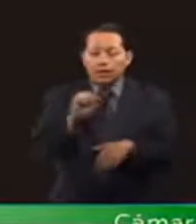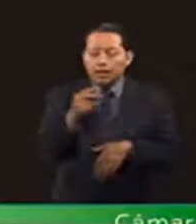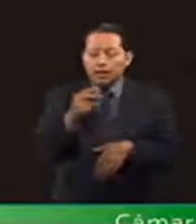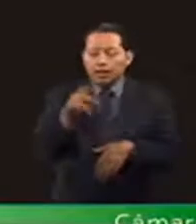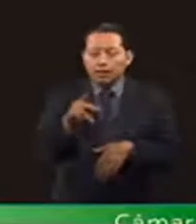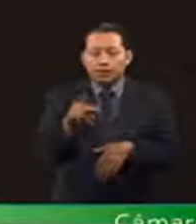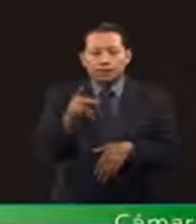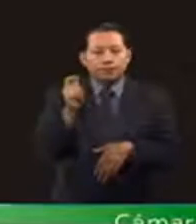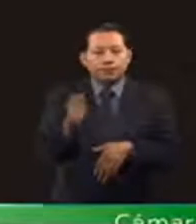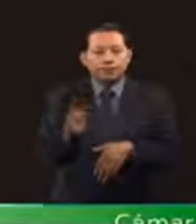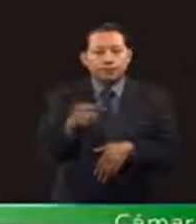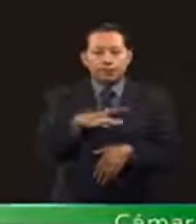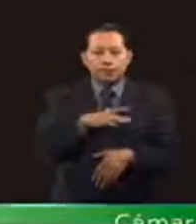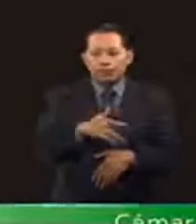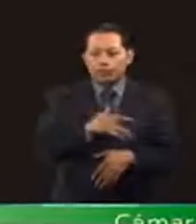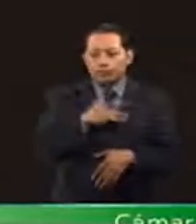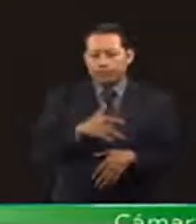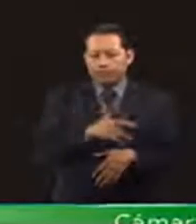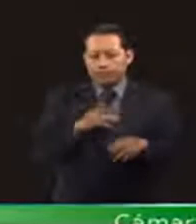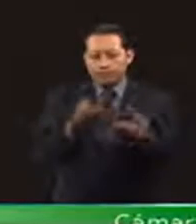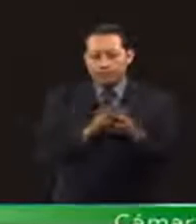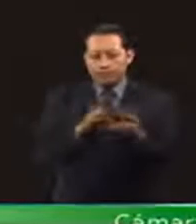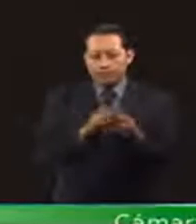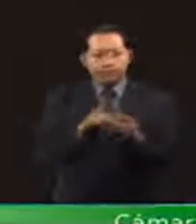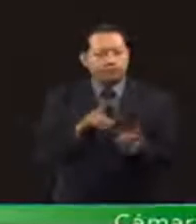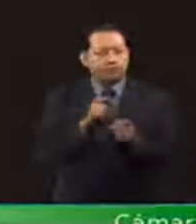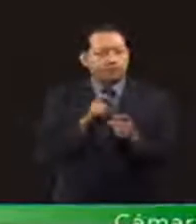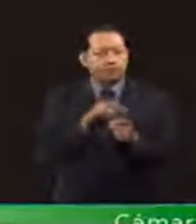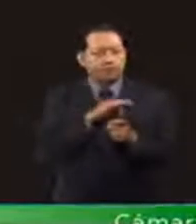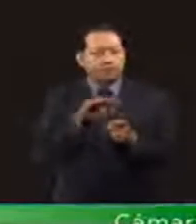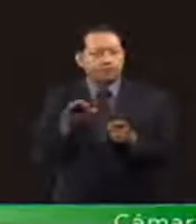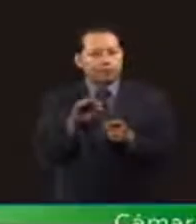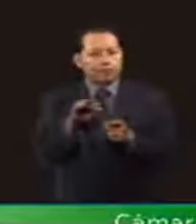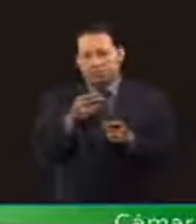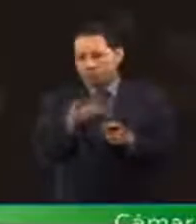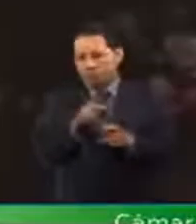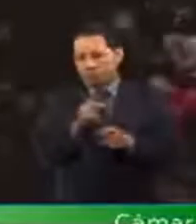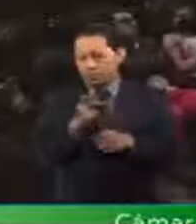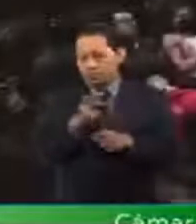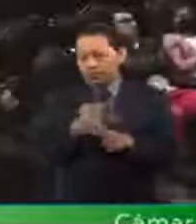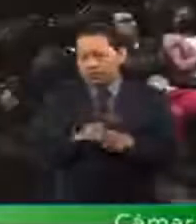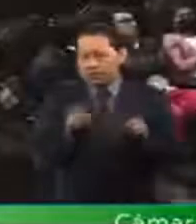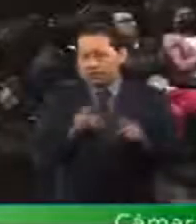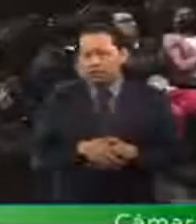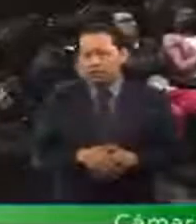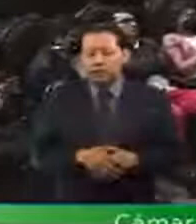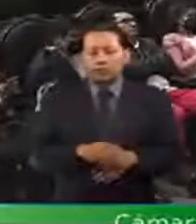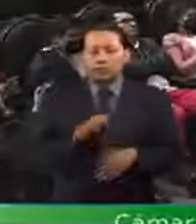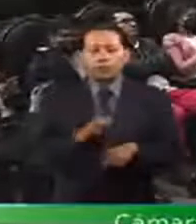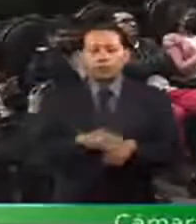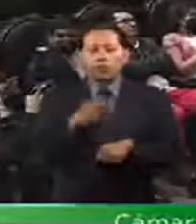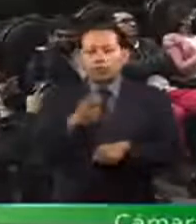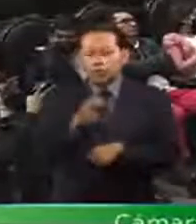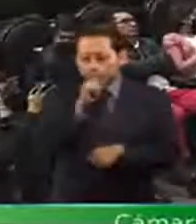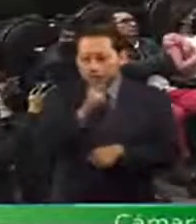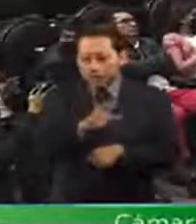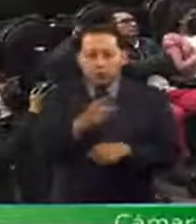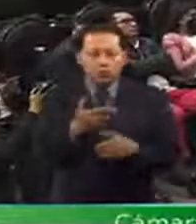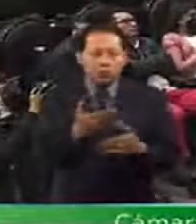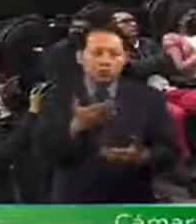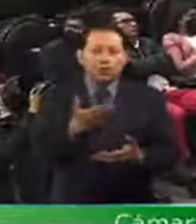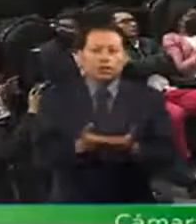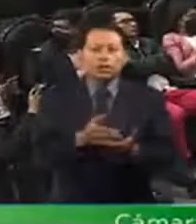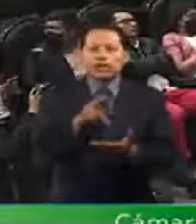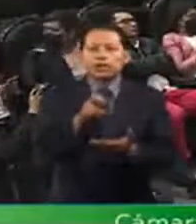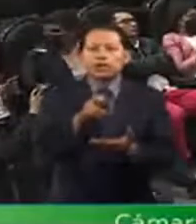considera como ingreso cuando no lo es. Por eso, en las reservas que